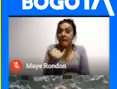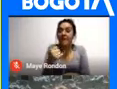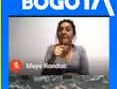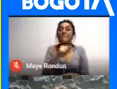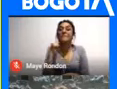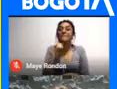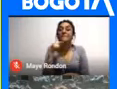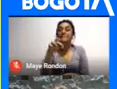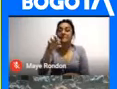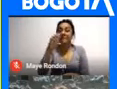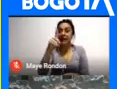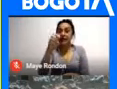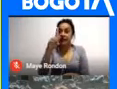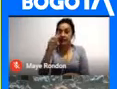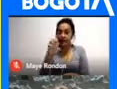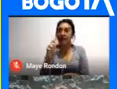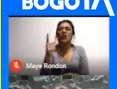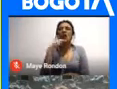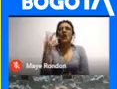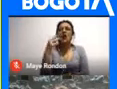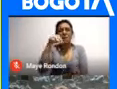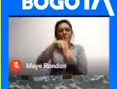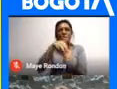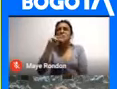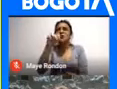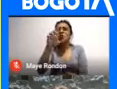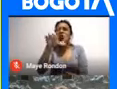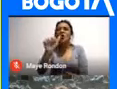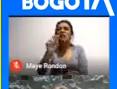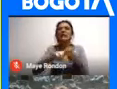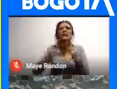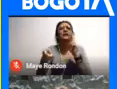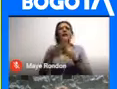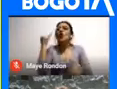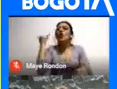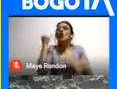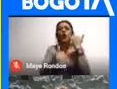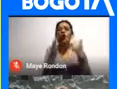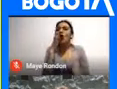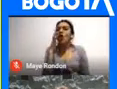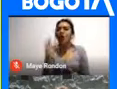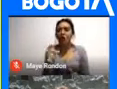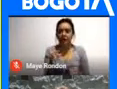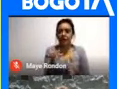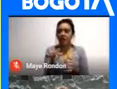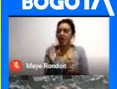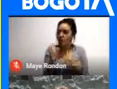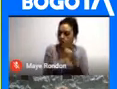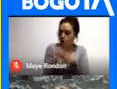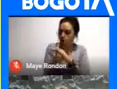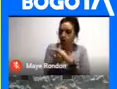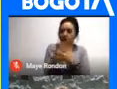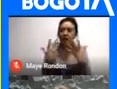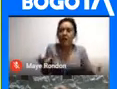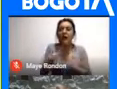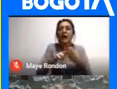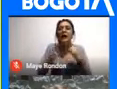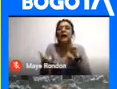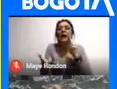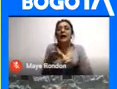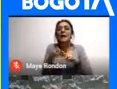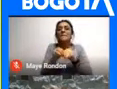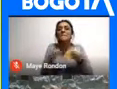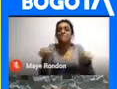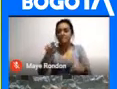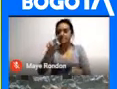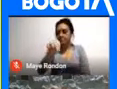Dadei La definición de Muisca Dice Es el último ramal Del hombre de Mu Esto se refiere Al continente perdido De